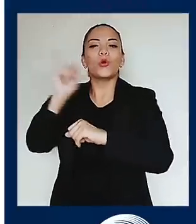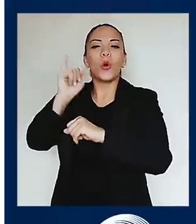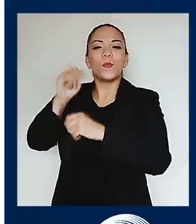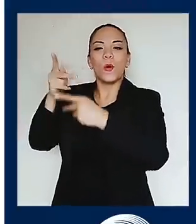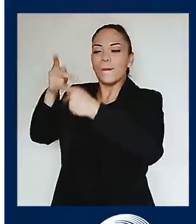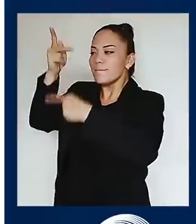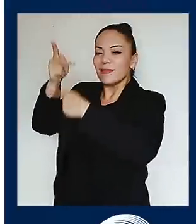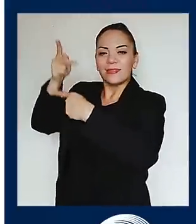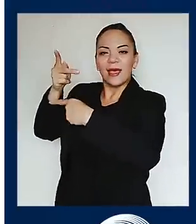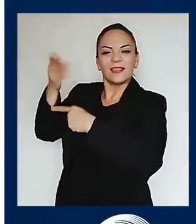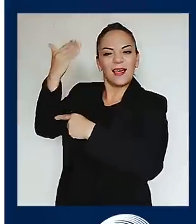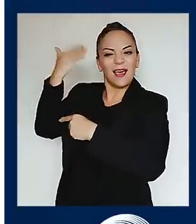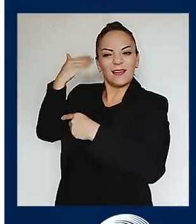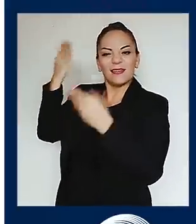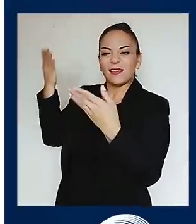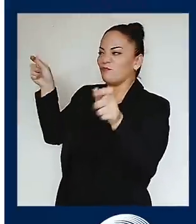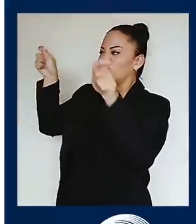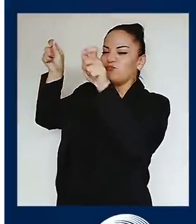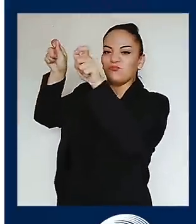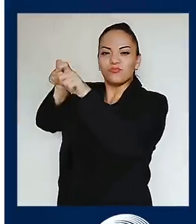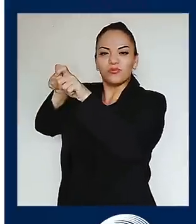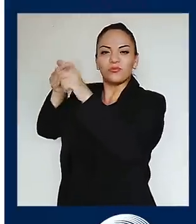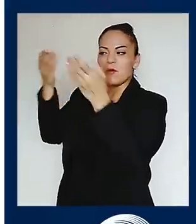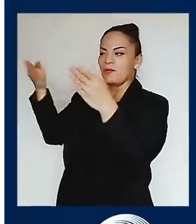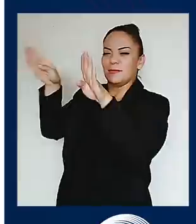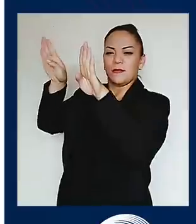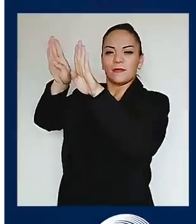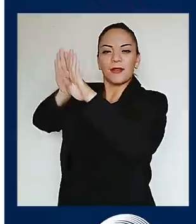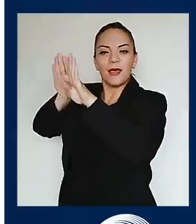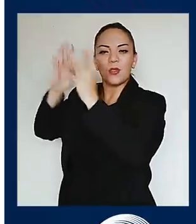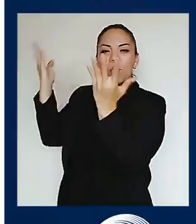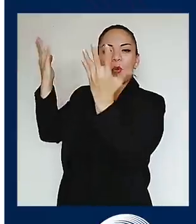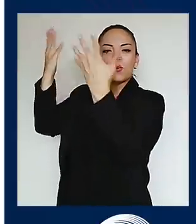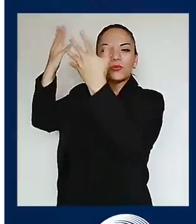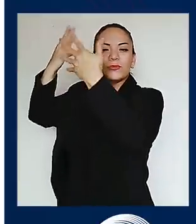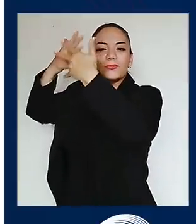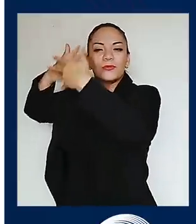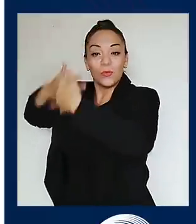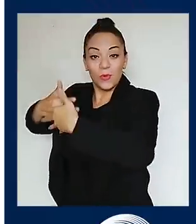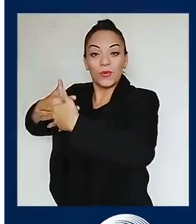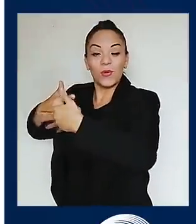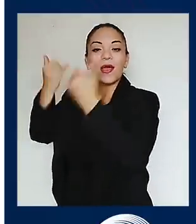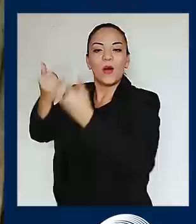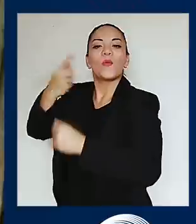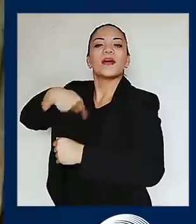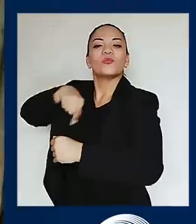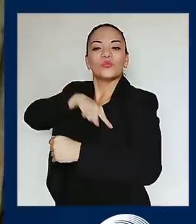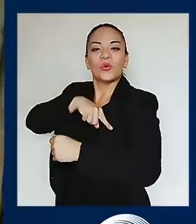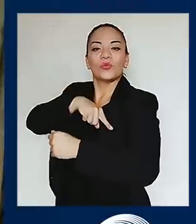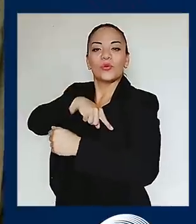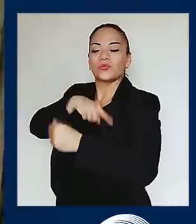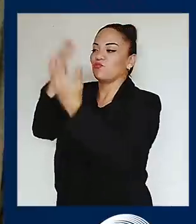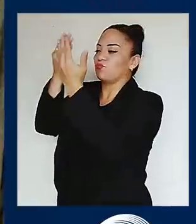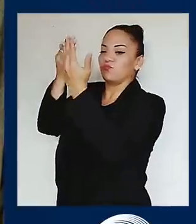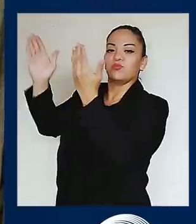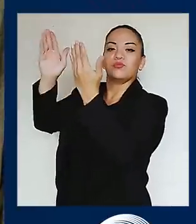aquello que estaba a oscuras, a puertas cerradas, ventanas con cortinas corridas,